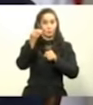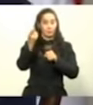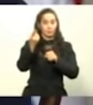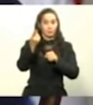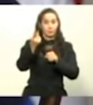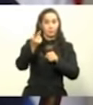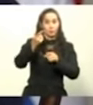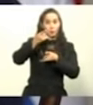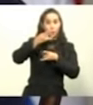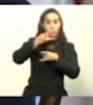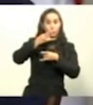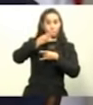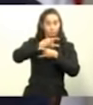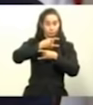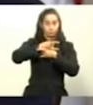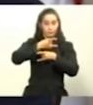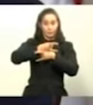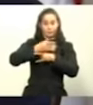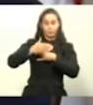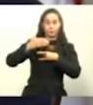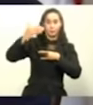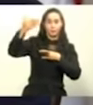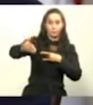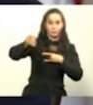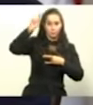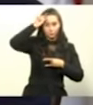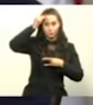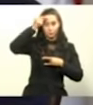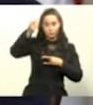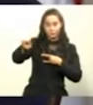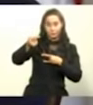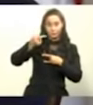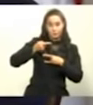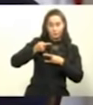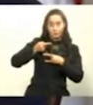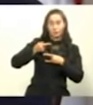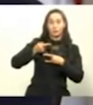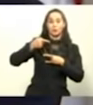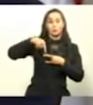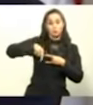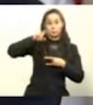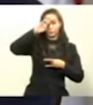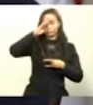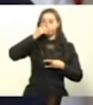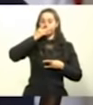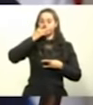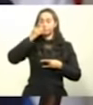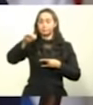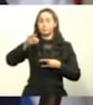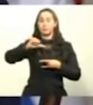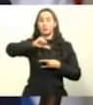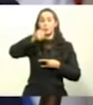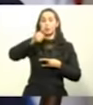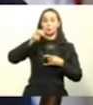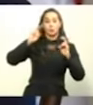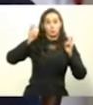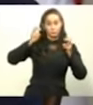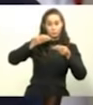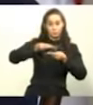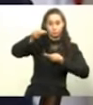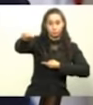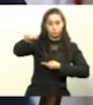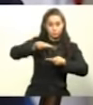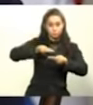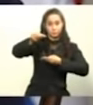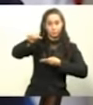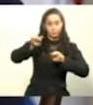gobierno de Haití, que tanto ellos en Haití, como nosotros aquí en otros temas, somos los que tenemos